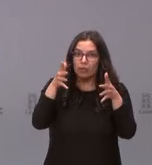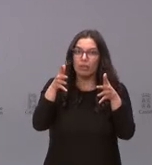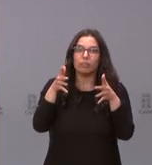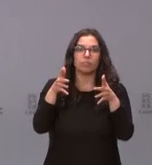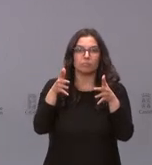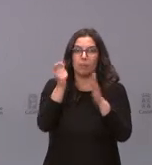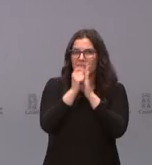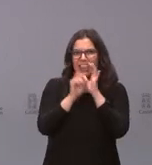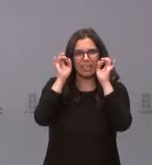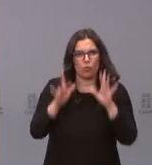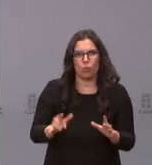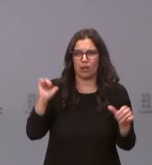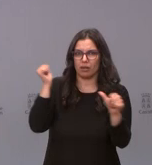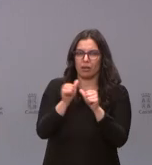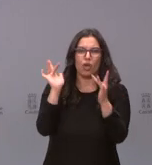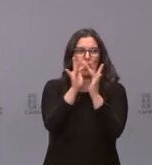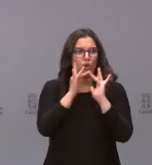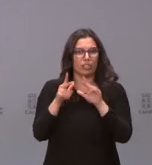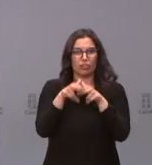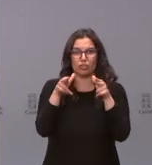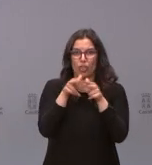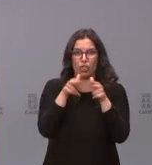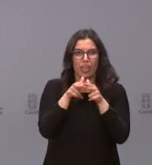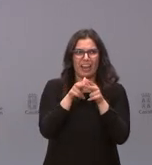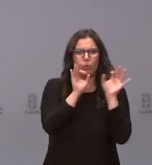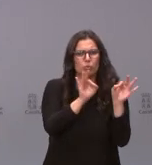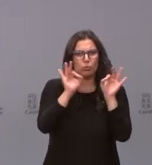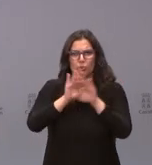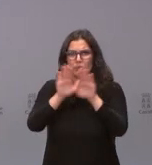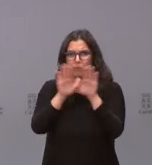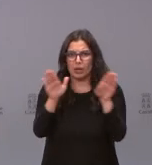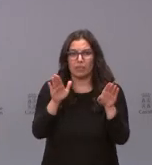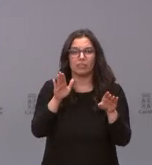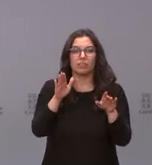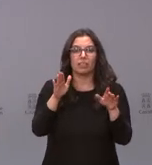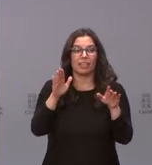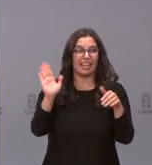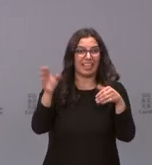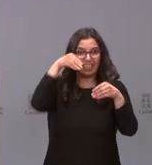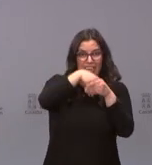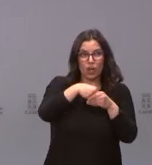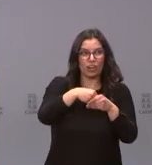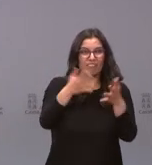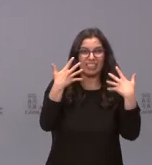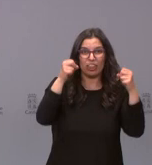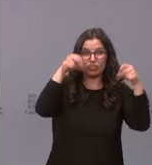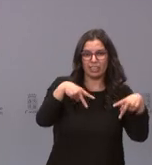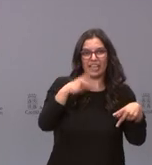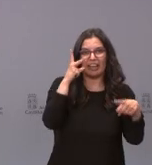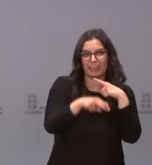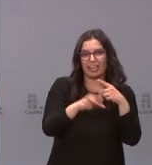de siempre, eviten el contacto social innecesario, eviten los lugares de interior mal ventilados, mantengan las medidas de seguridad